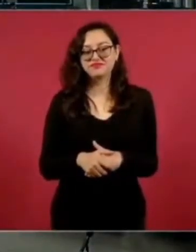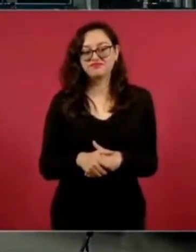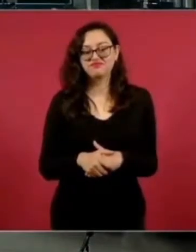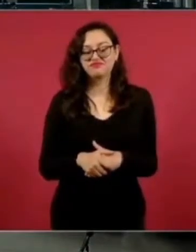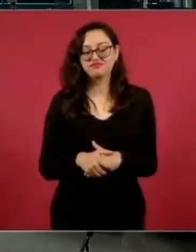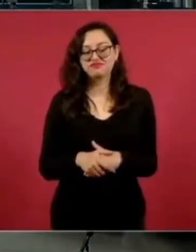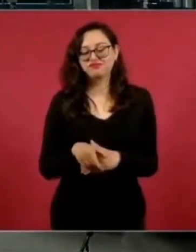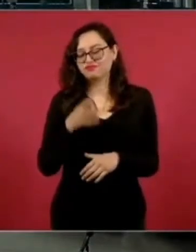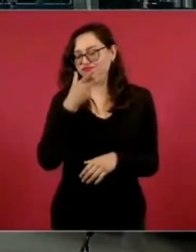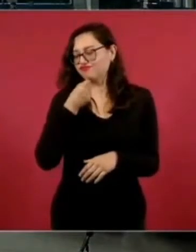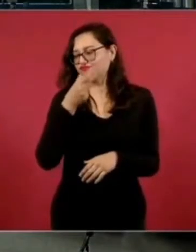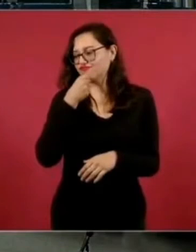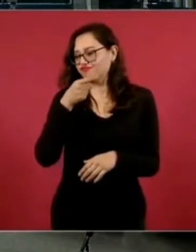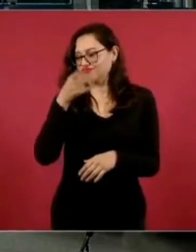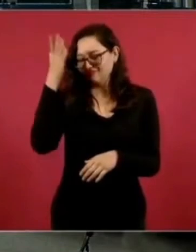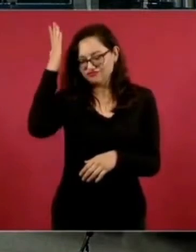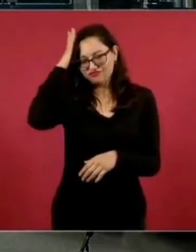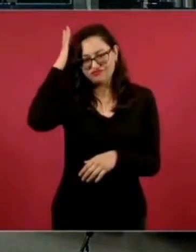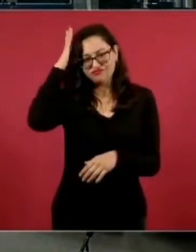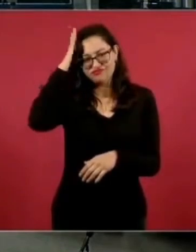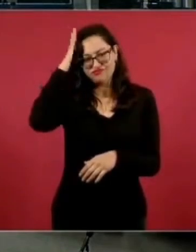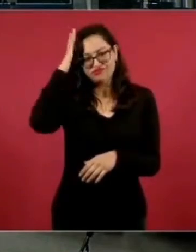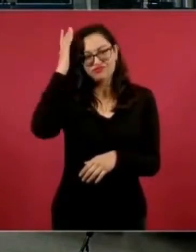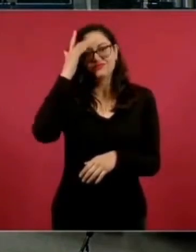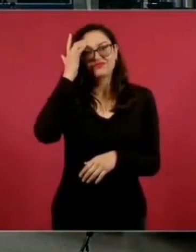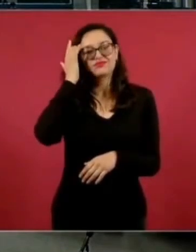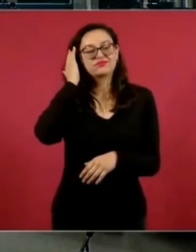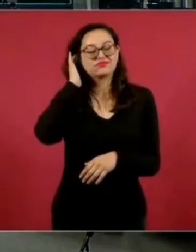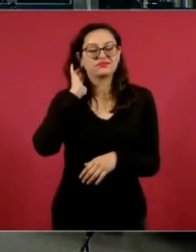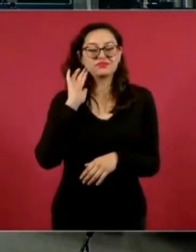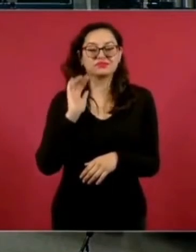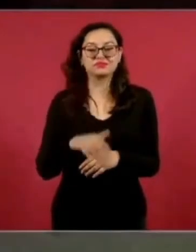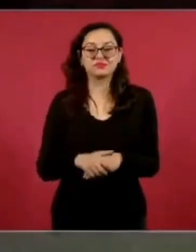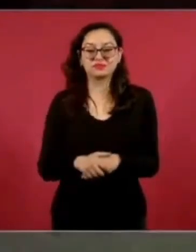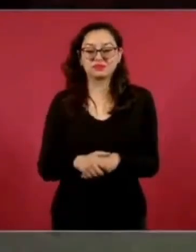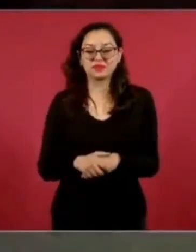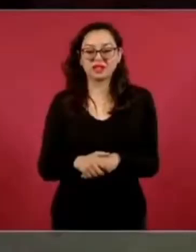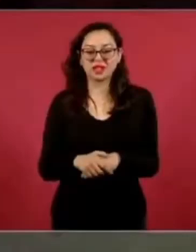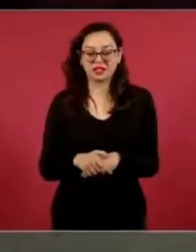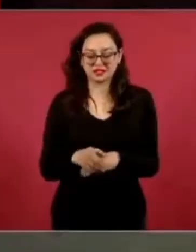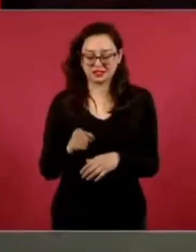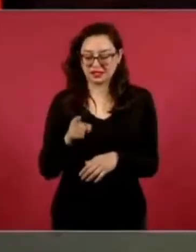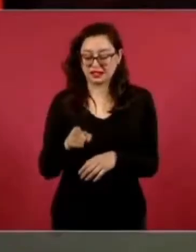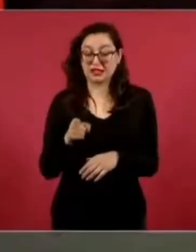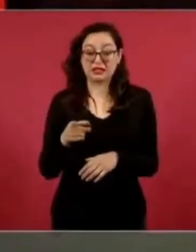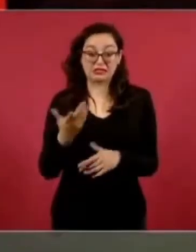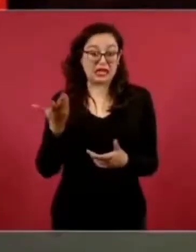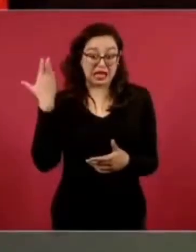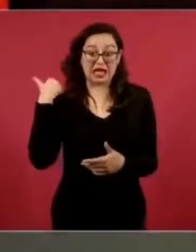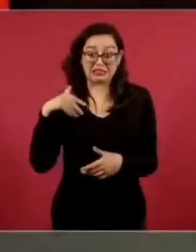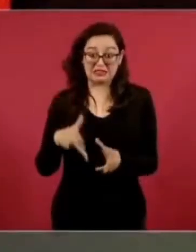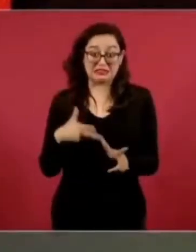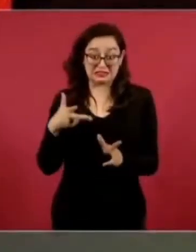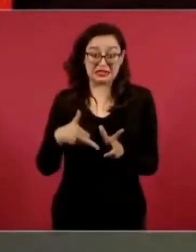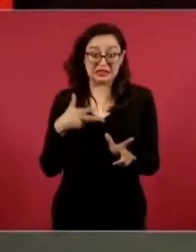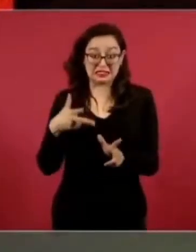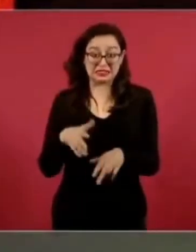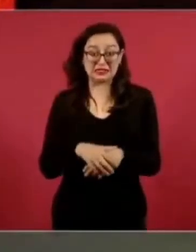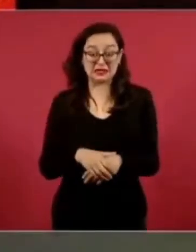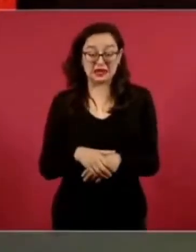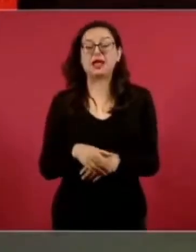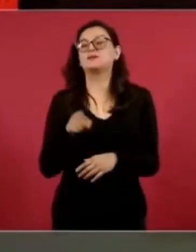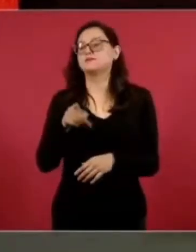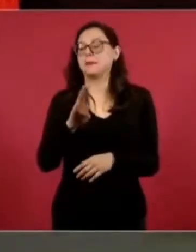dirigente que me daría muchísimo gusto que se reactivara esa estación que quedó abandonada? Benjamín Gil,